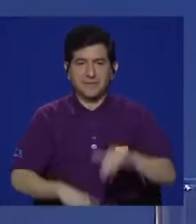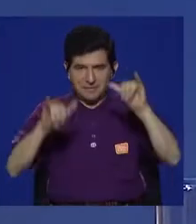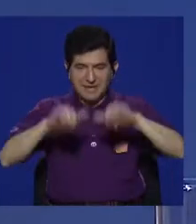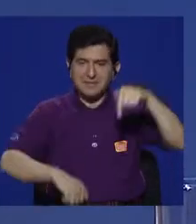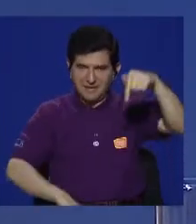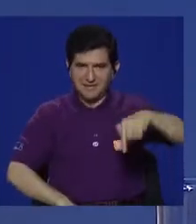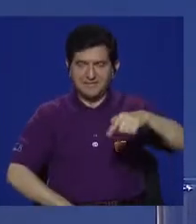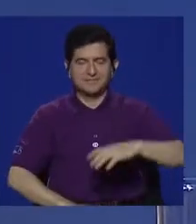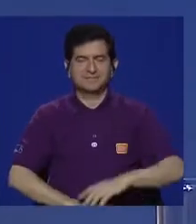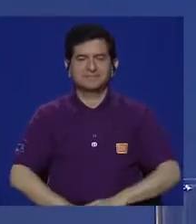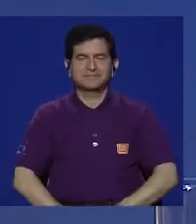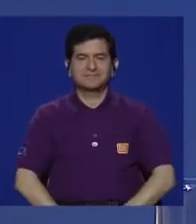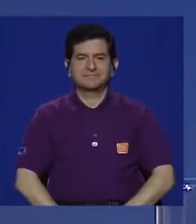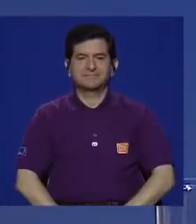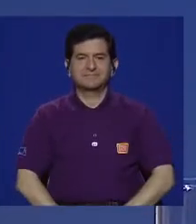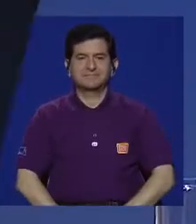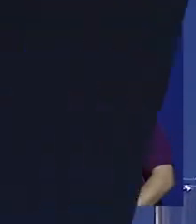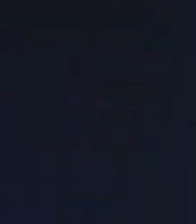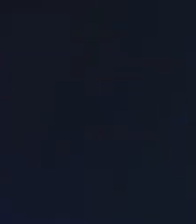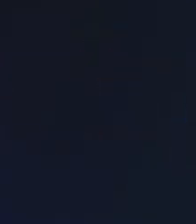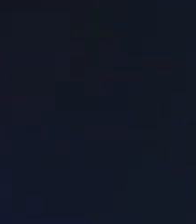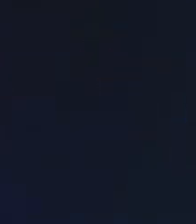con sentido. Quédese con nosotros.